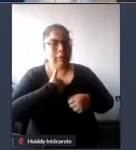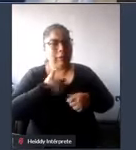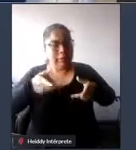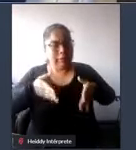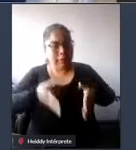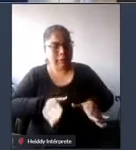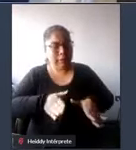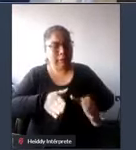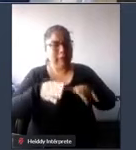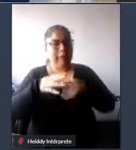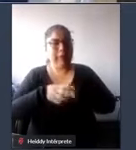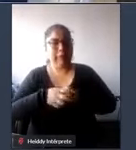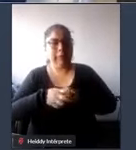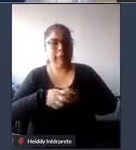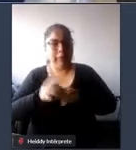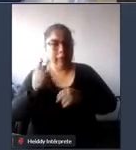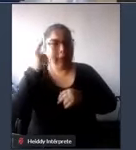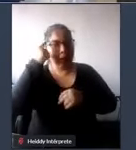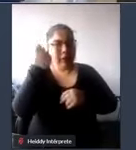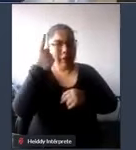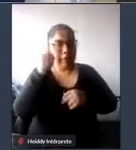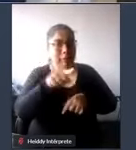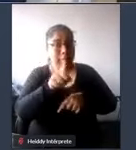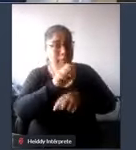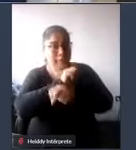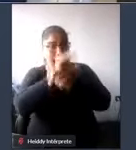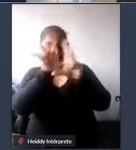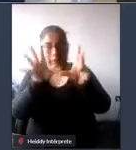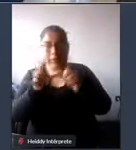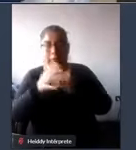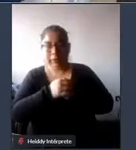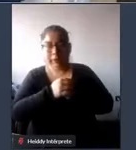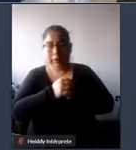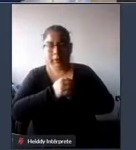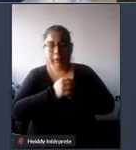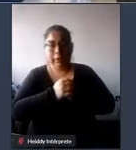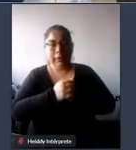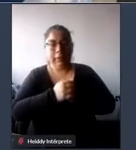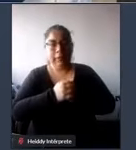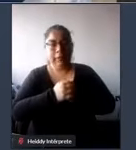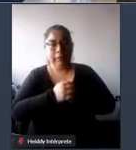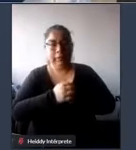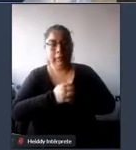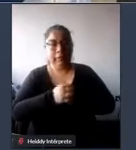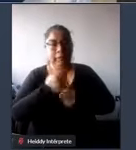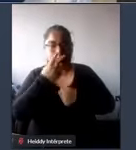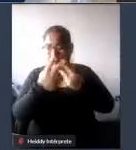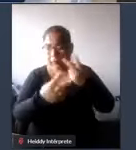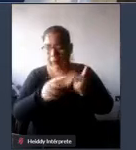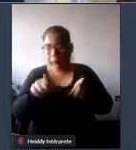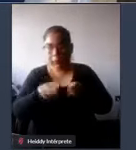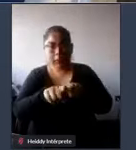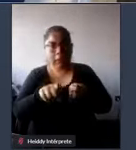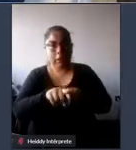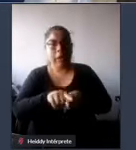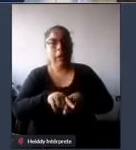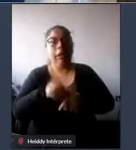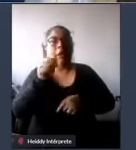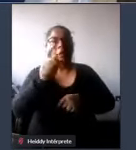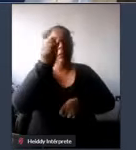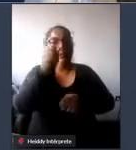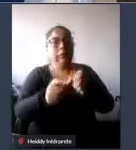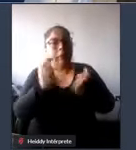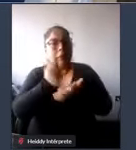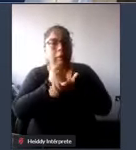entendía de esa manera la accesibilidad como toda medida pertinente que permita